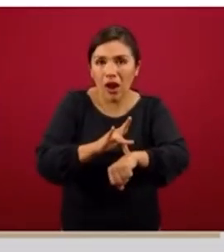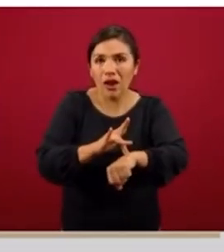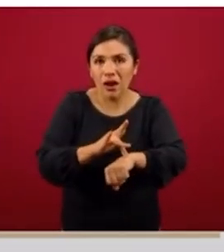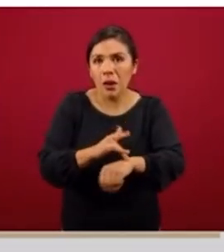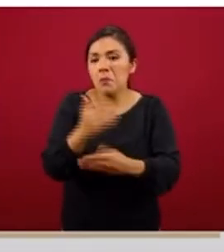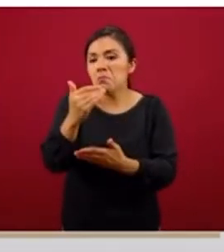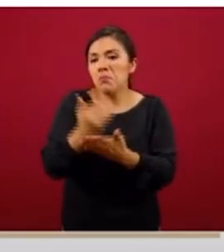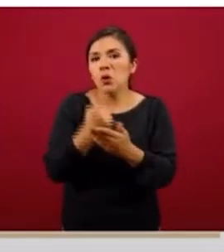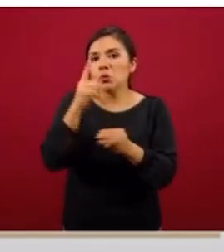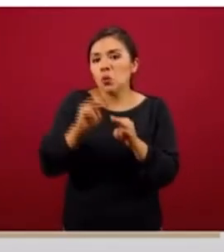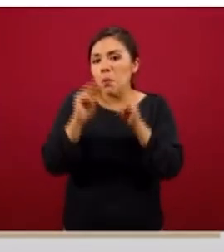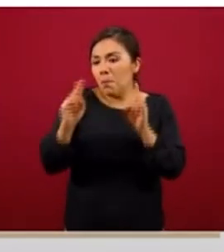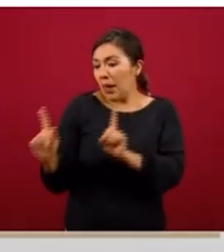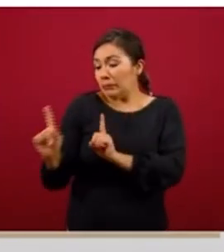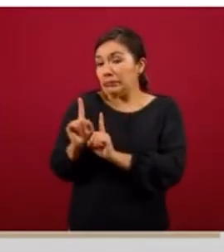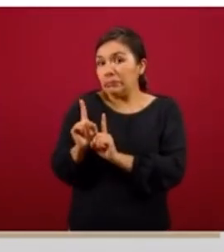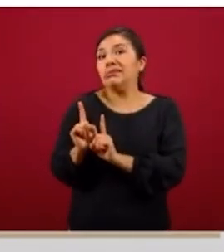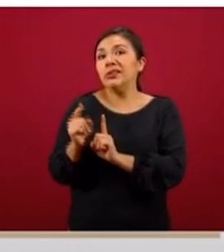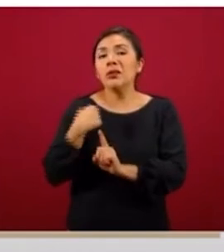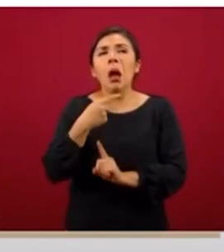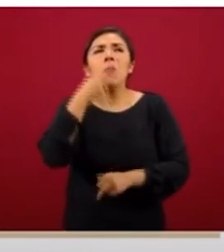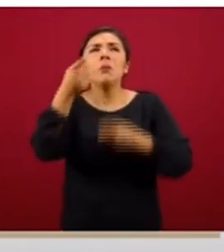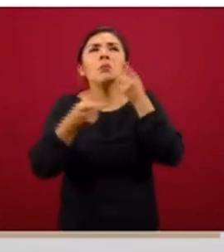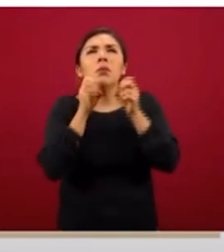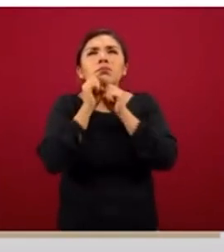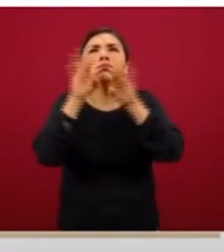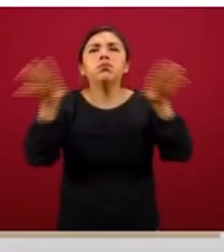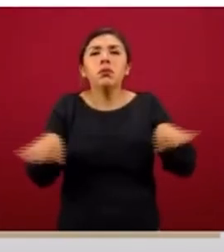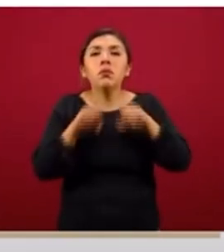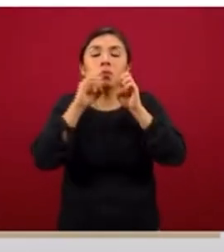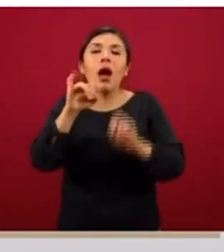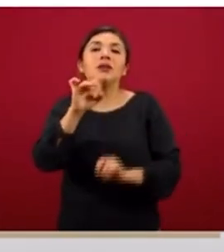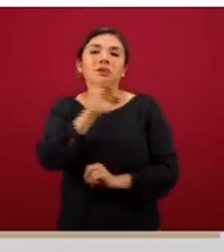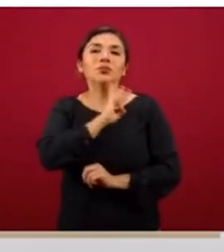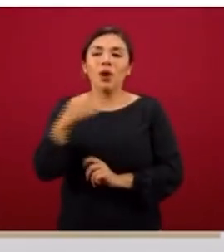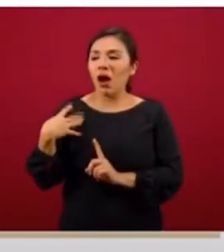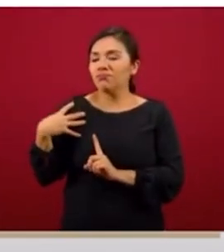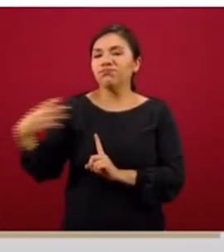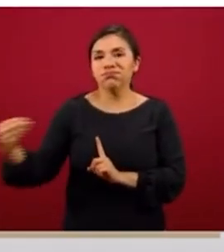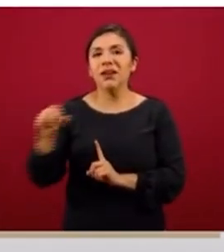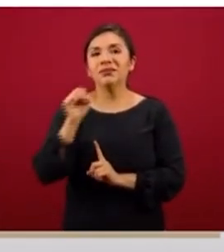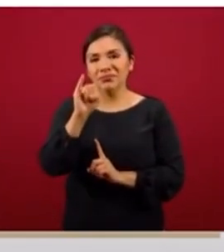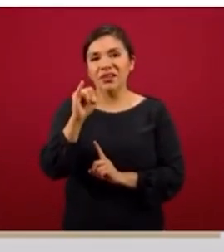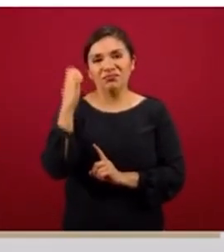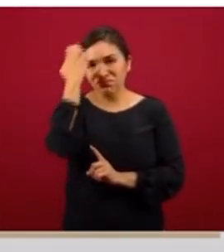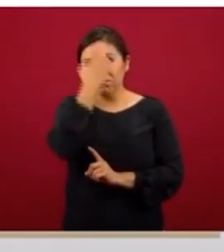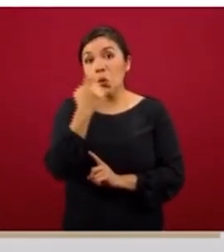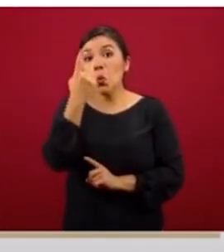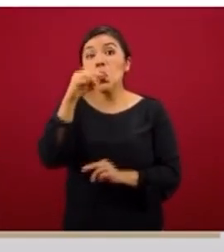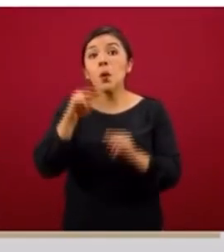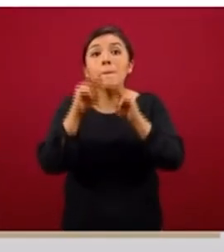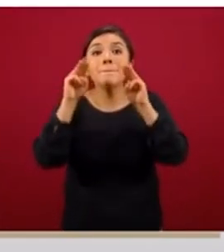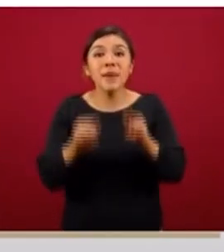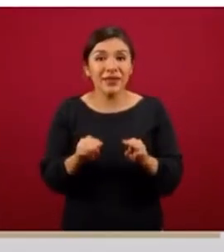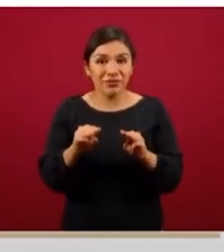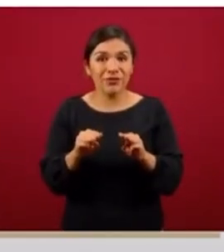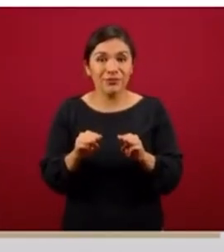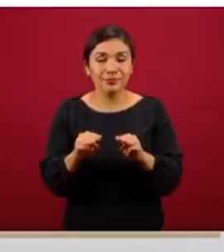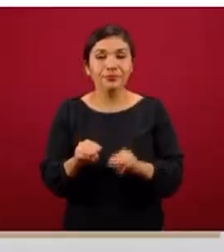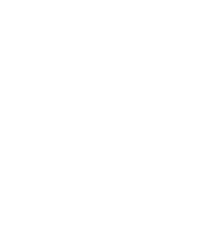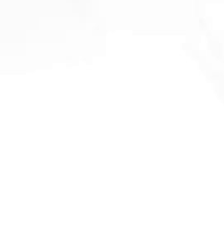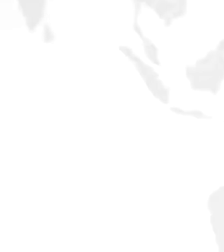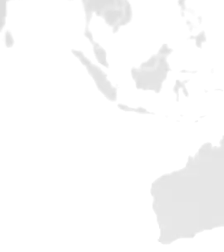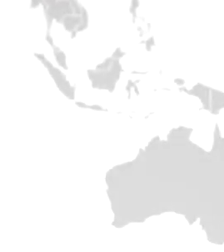contacto estrecho menor de un metro es la distancia que en la mayor parte de los estudios se ha designado como